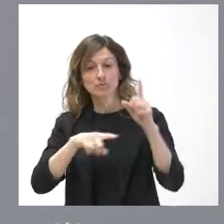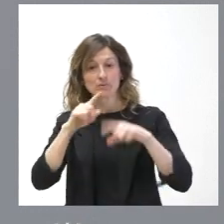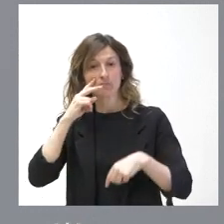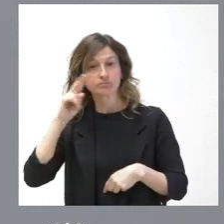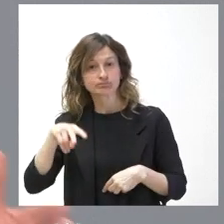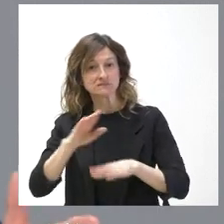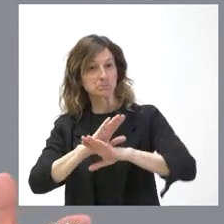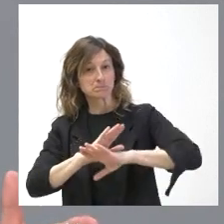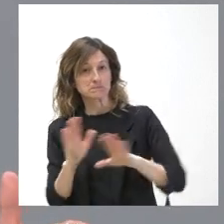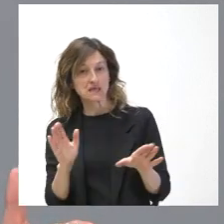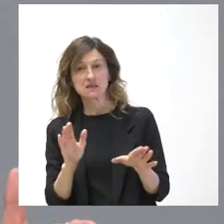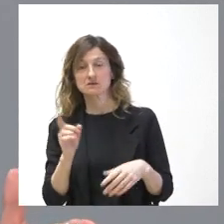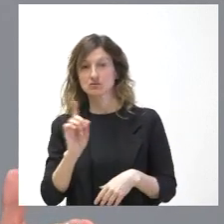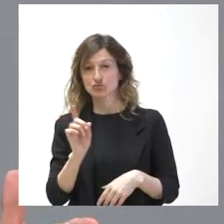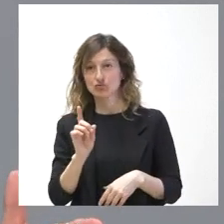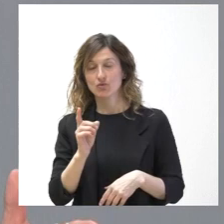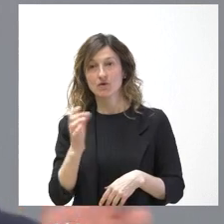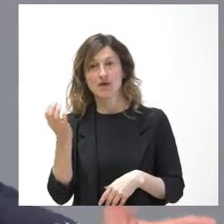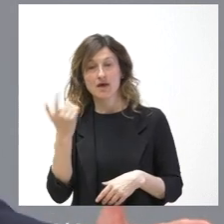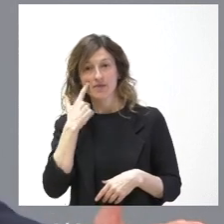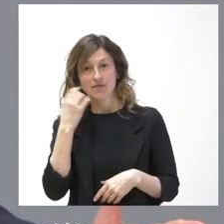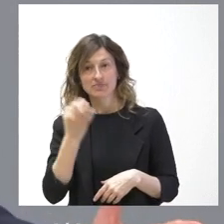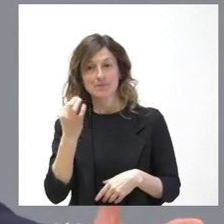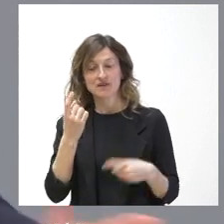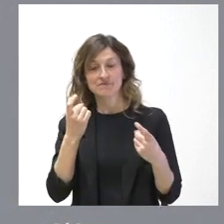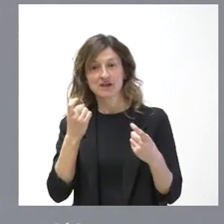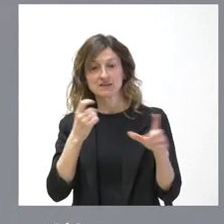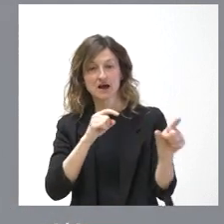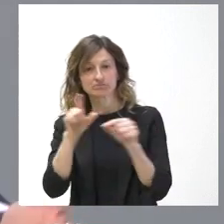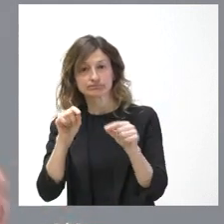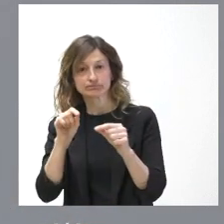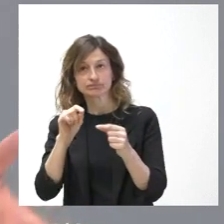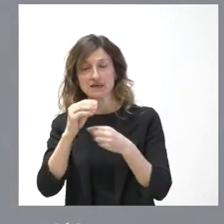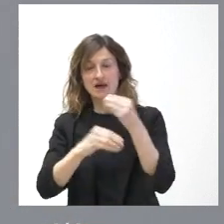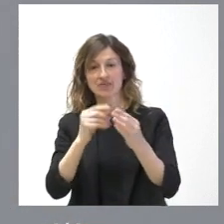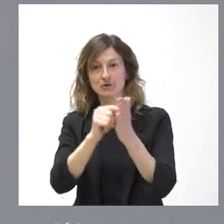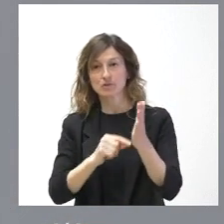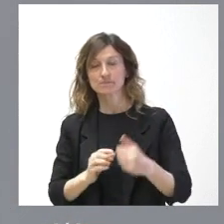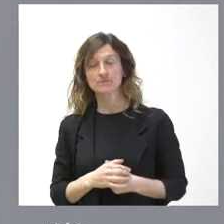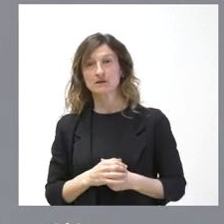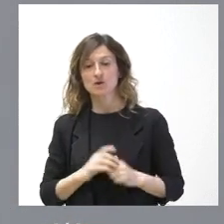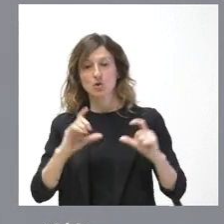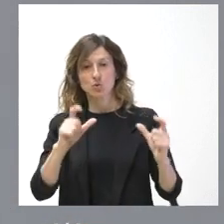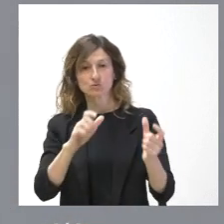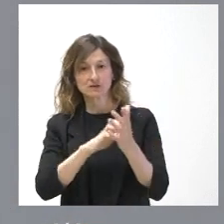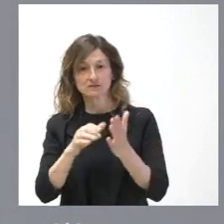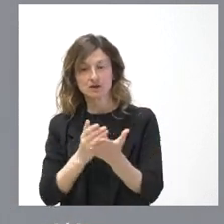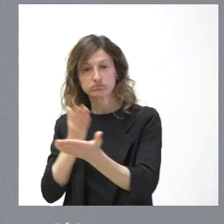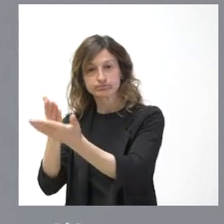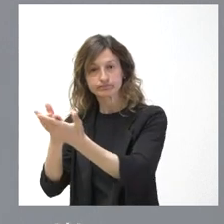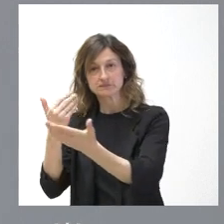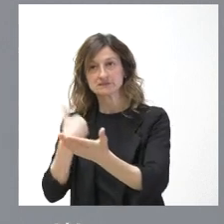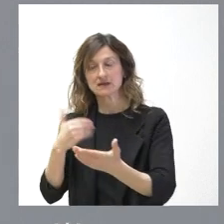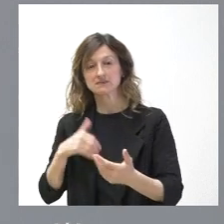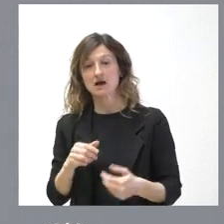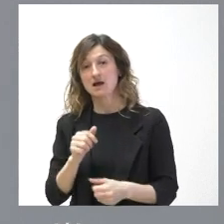y no va a estar solo con decir que se quiere solucionar, hacen falta tomar medidas. Desde la Junta hemos propuesto bastantes medidas que se podrían poner en práctica,